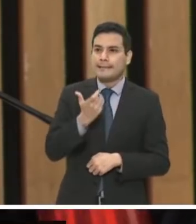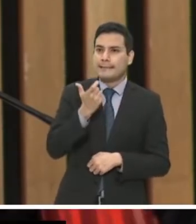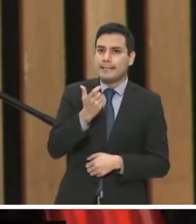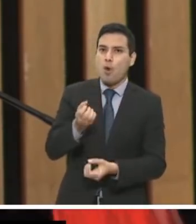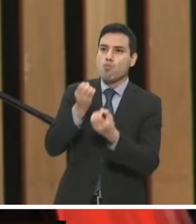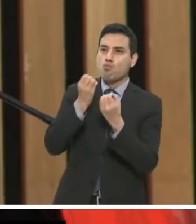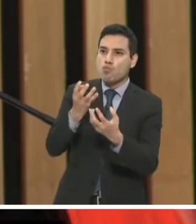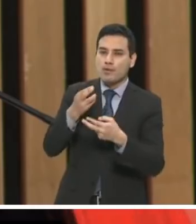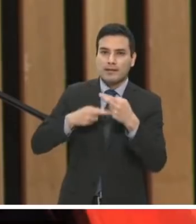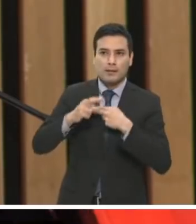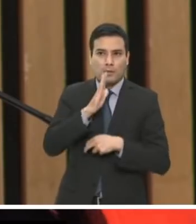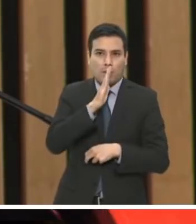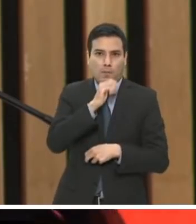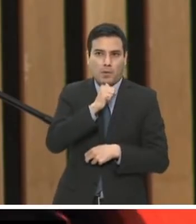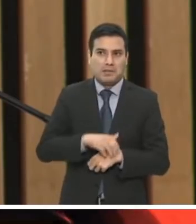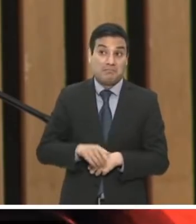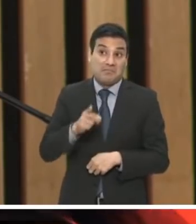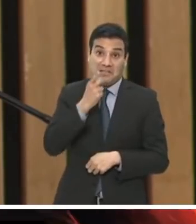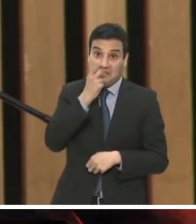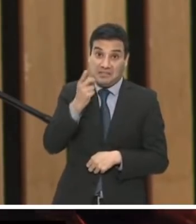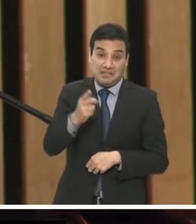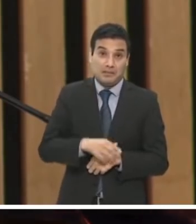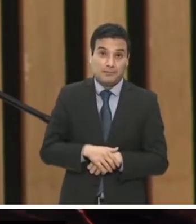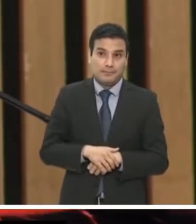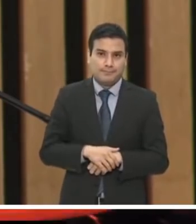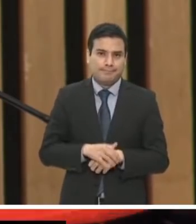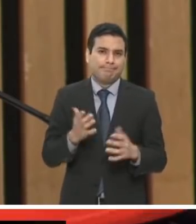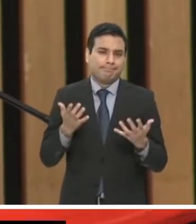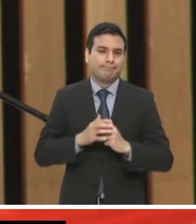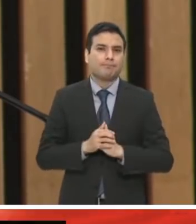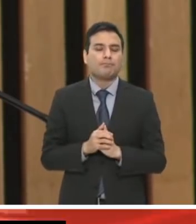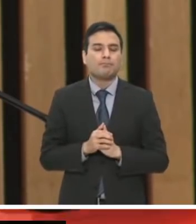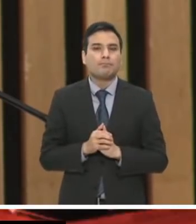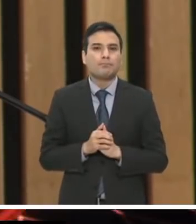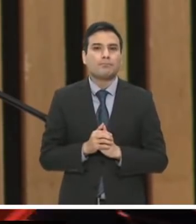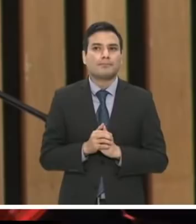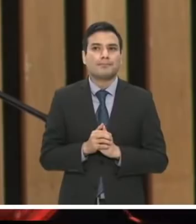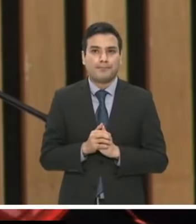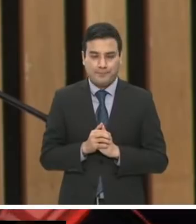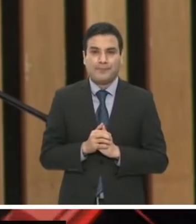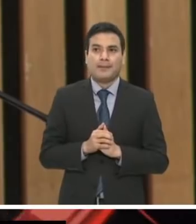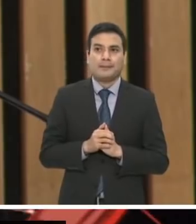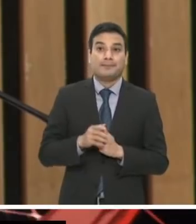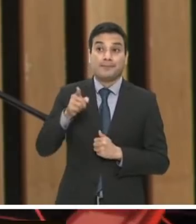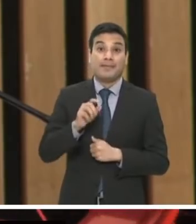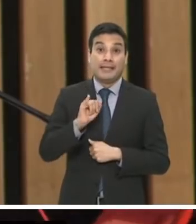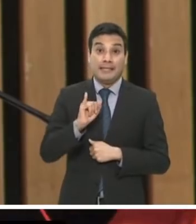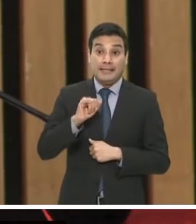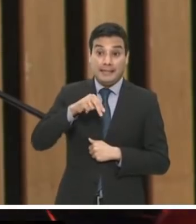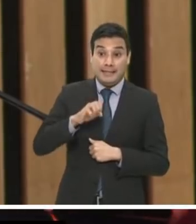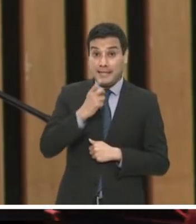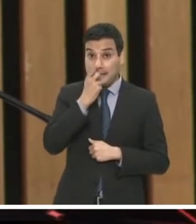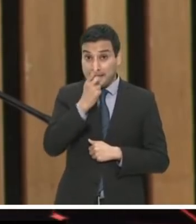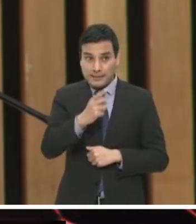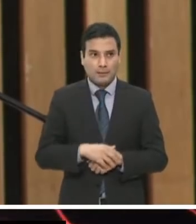que de origen es del pueblo. Así las cosas, bajo el amparo del argumento de que esta autoridad se ve imposibilitada de